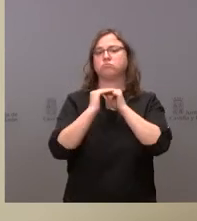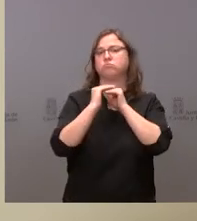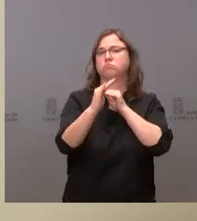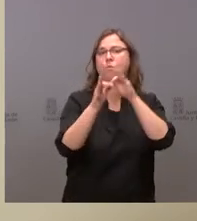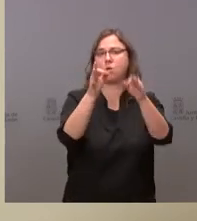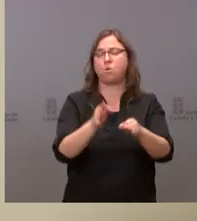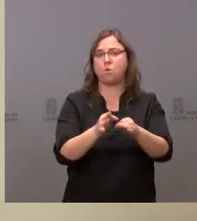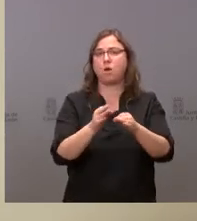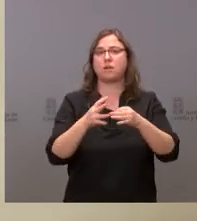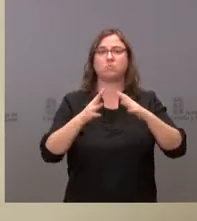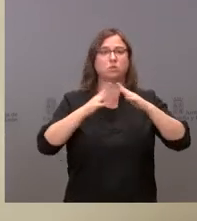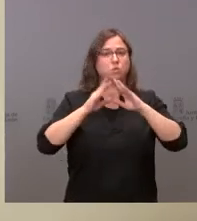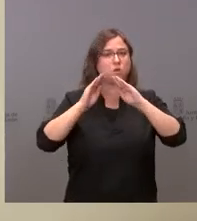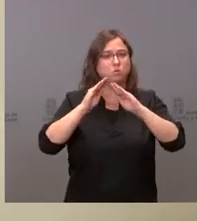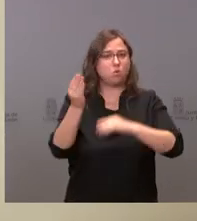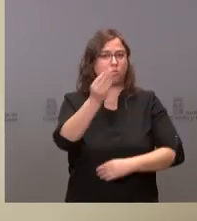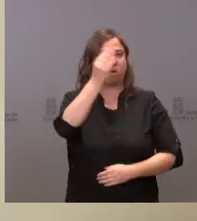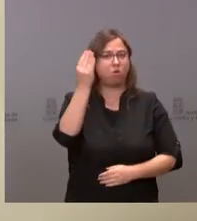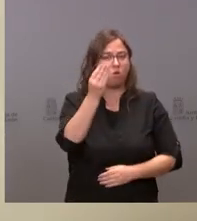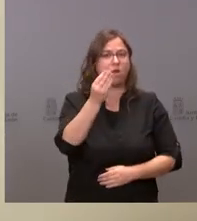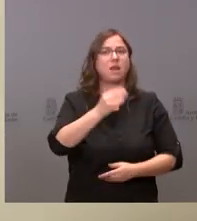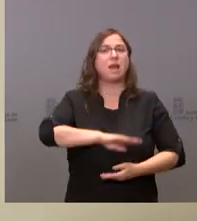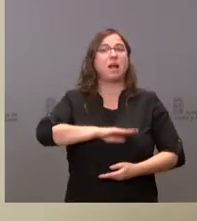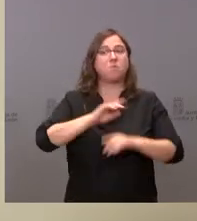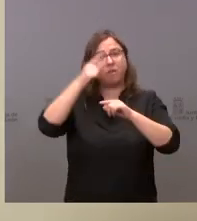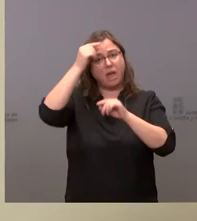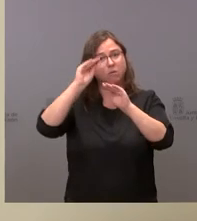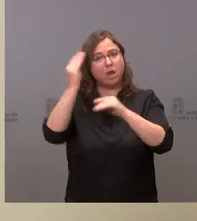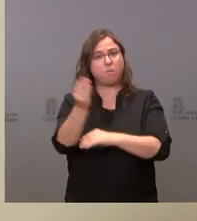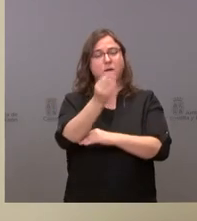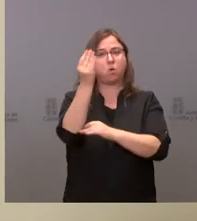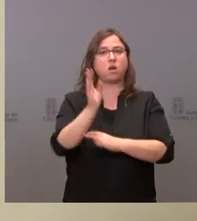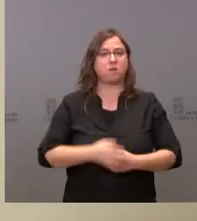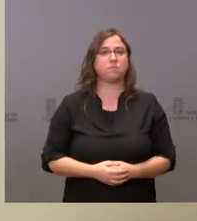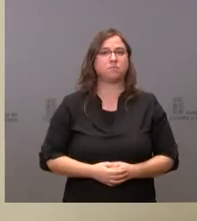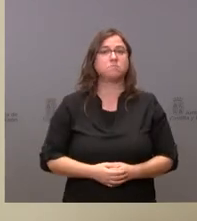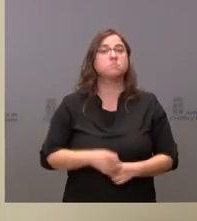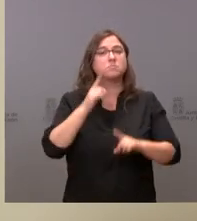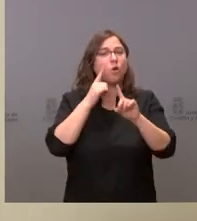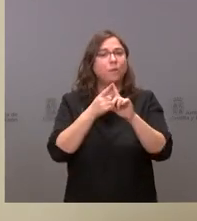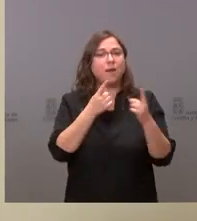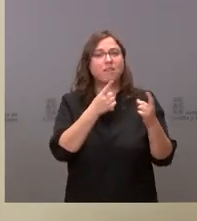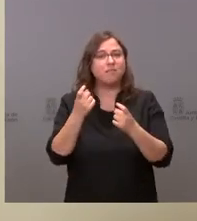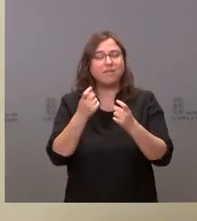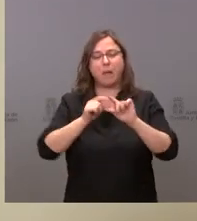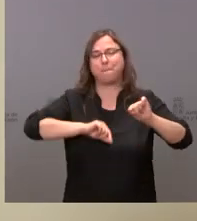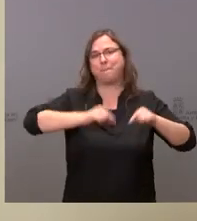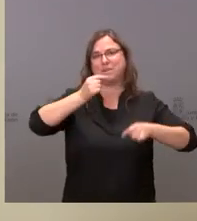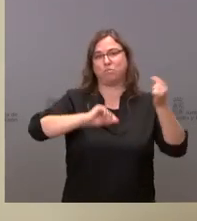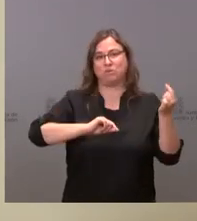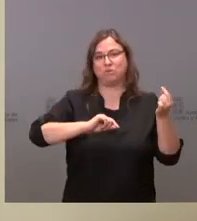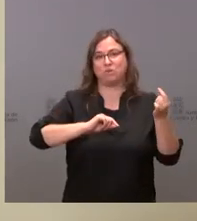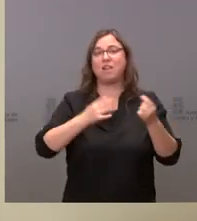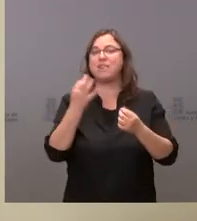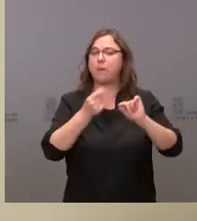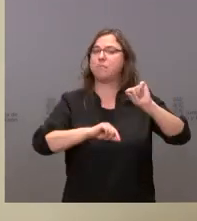mejorando las infraestructuras y mejorando las capacidades de la provincia de Ávila precisa tener unos presupuestos no tener unos